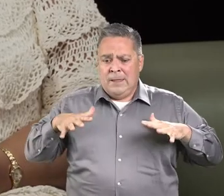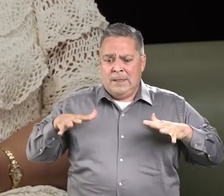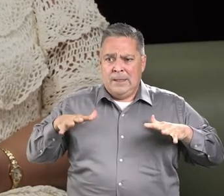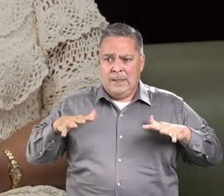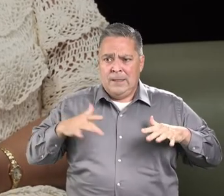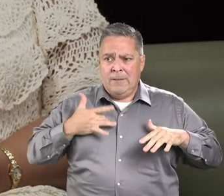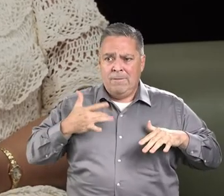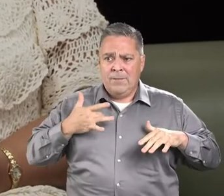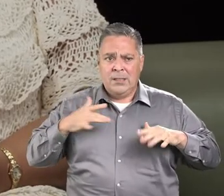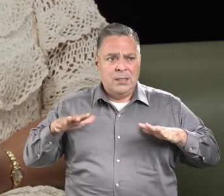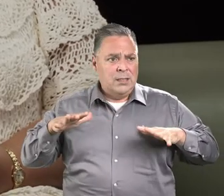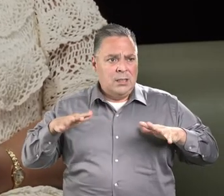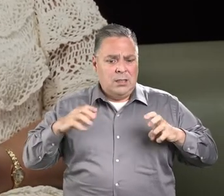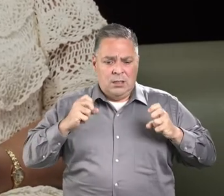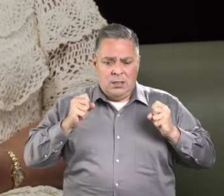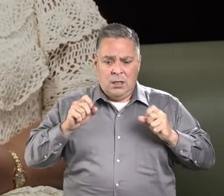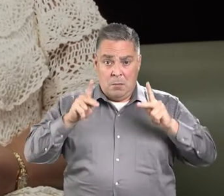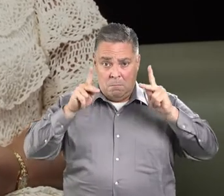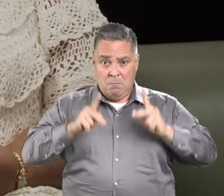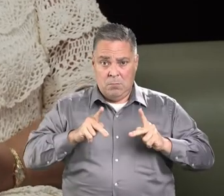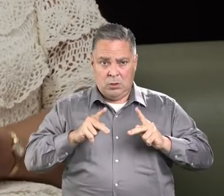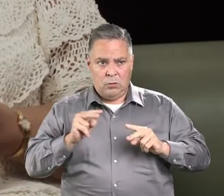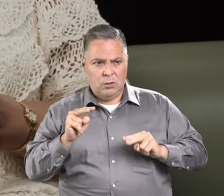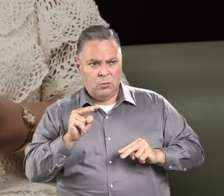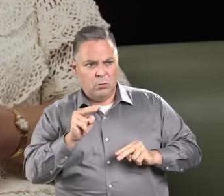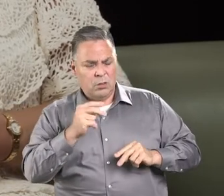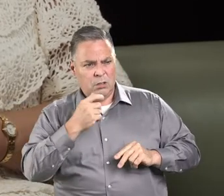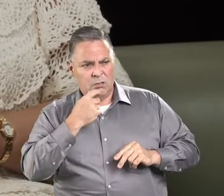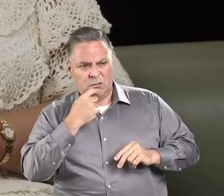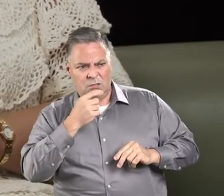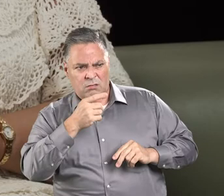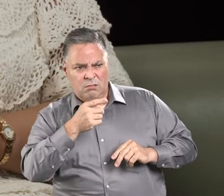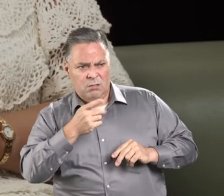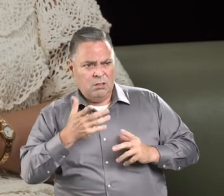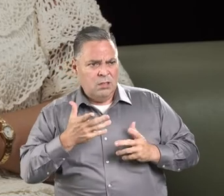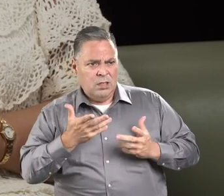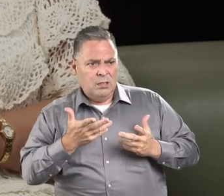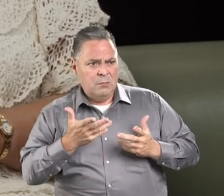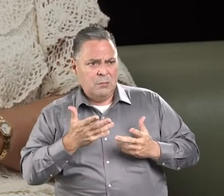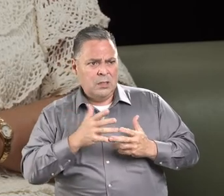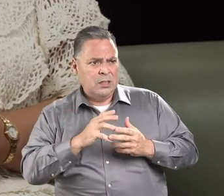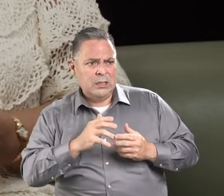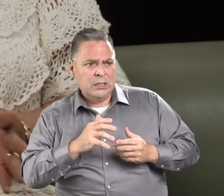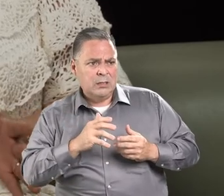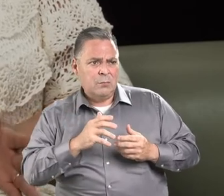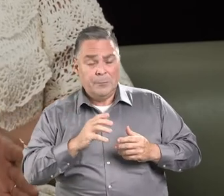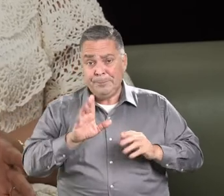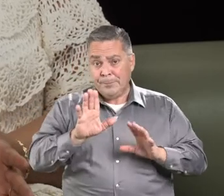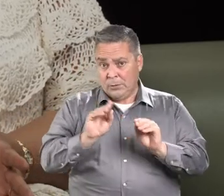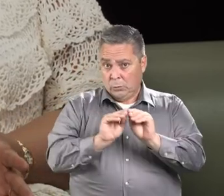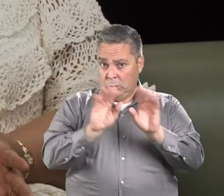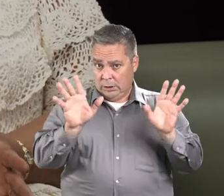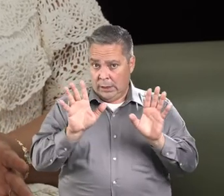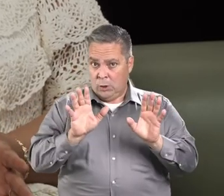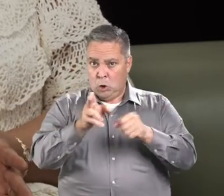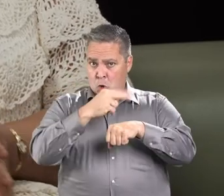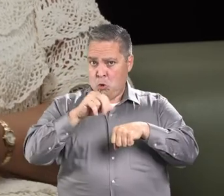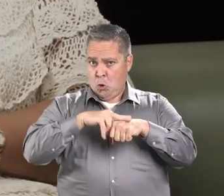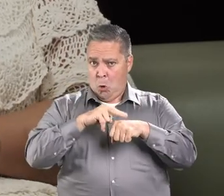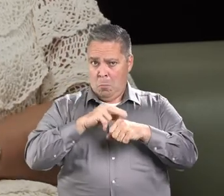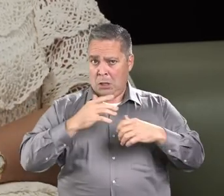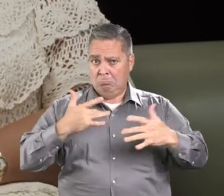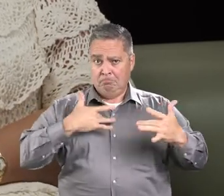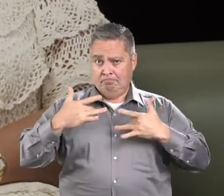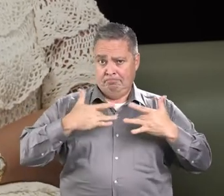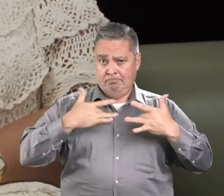Donde la persona manifiesta en medio de una crisis porque está la ansiedad normal